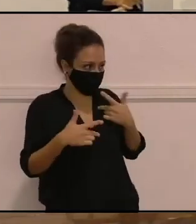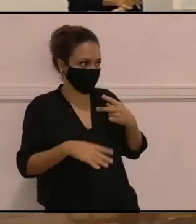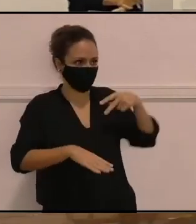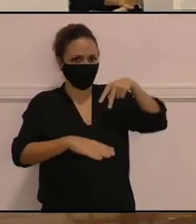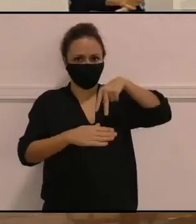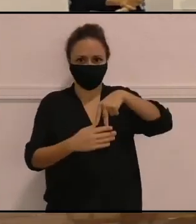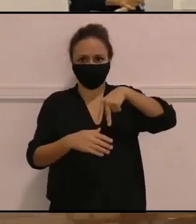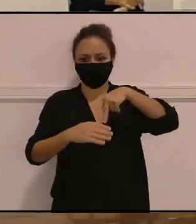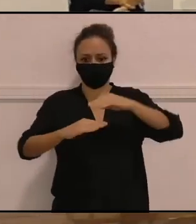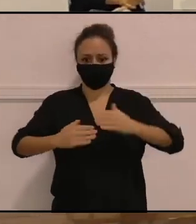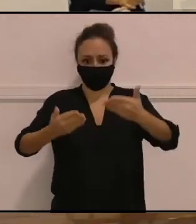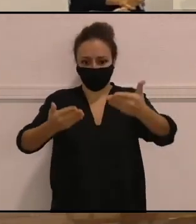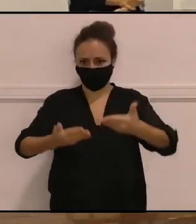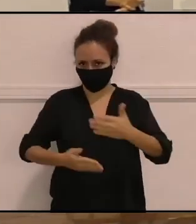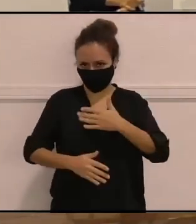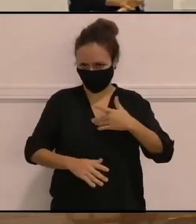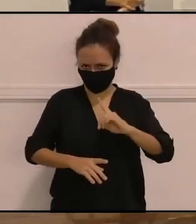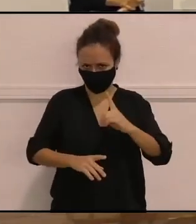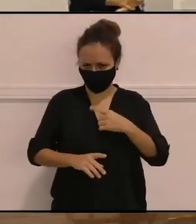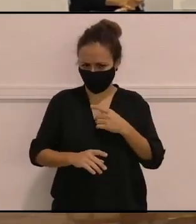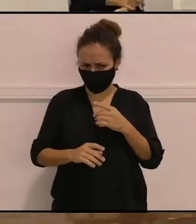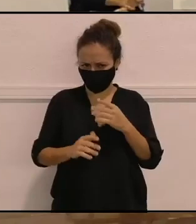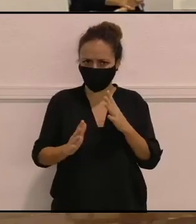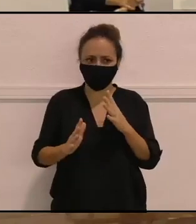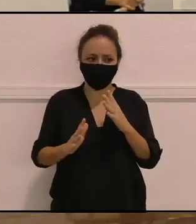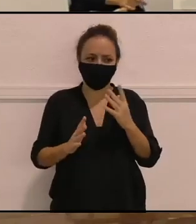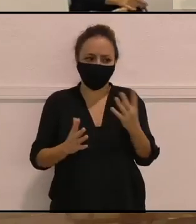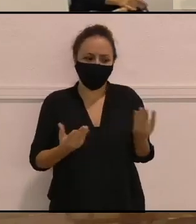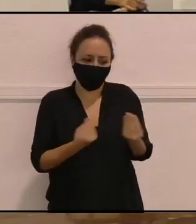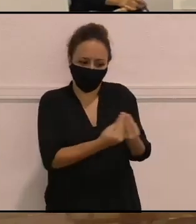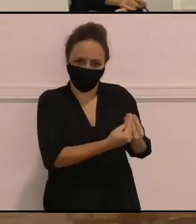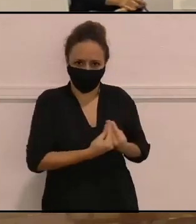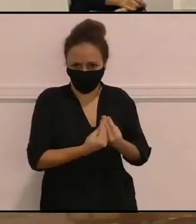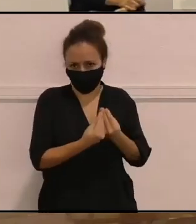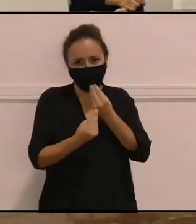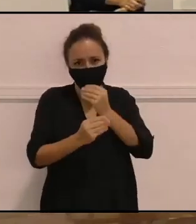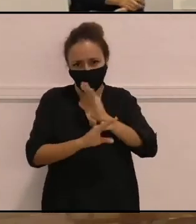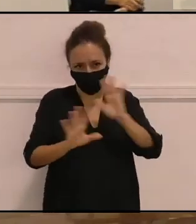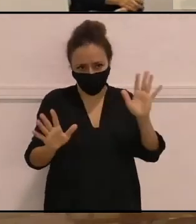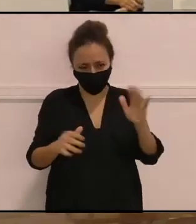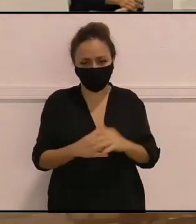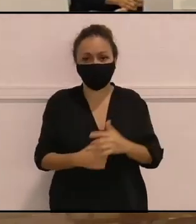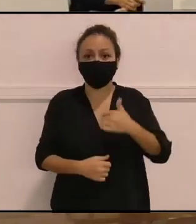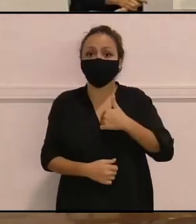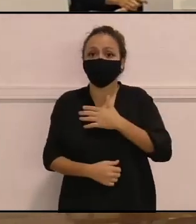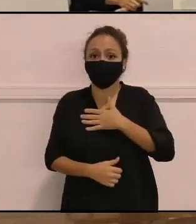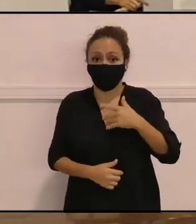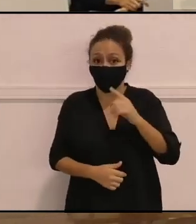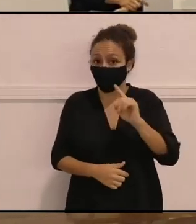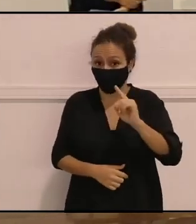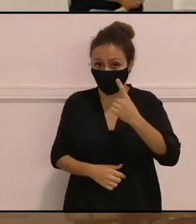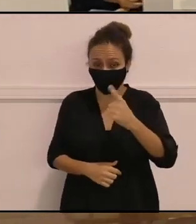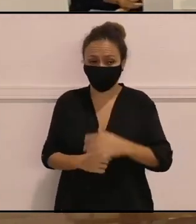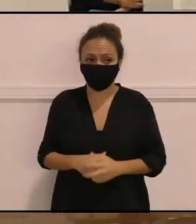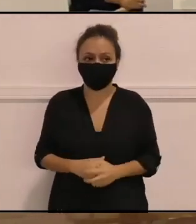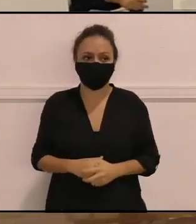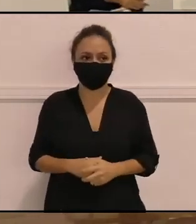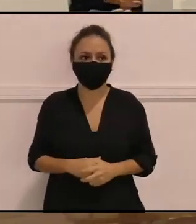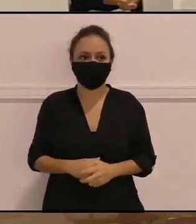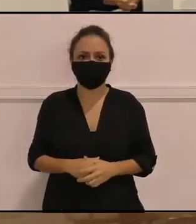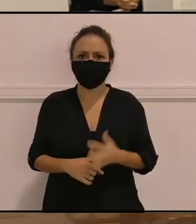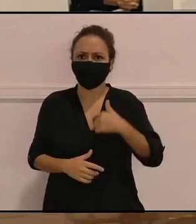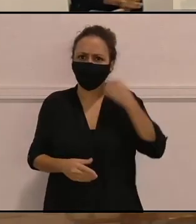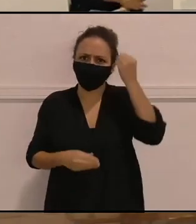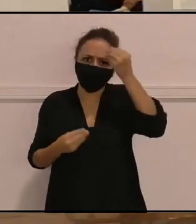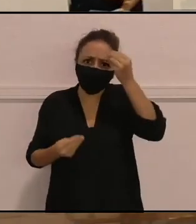pie, porque es la mejor de las compañías, ¿no? Quería primero como recalcar que no solo yo lo pienso,